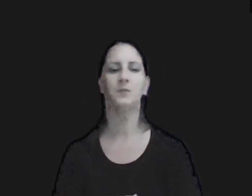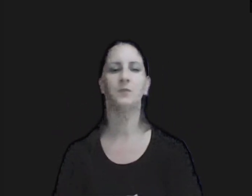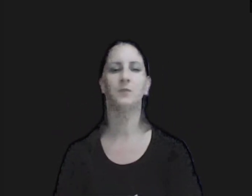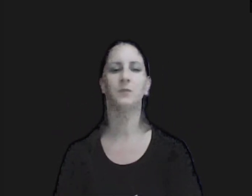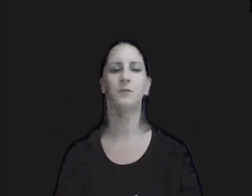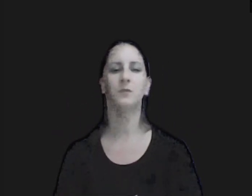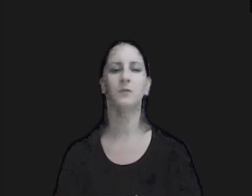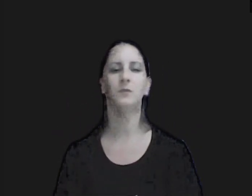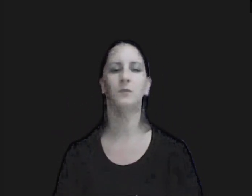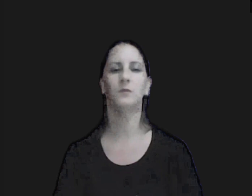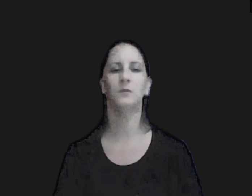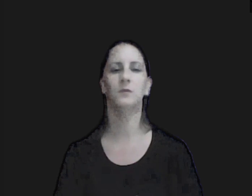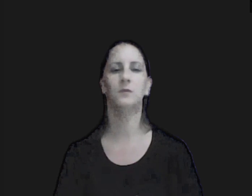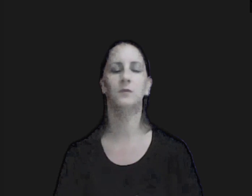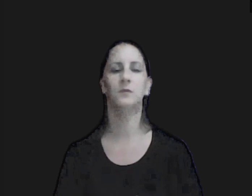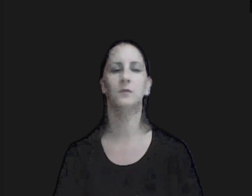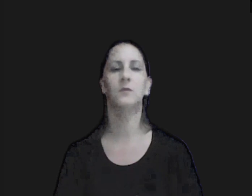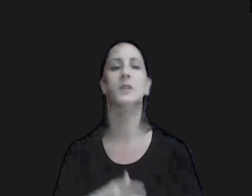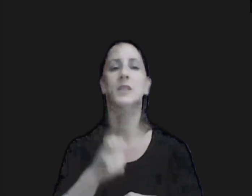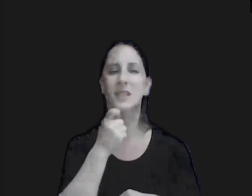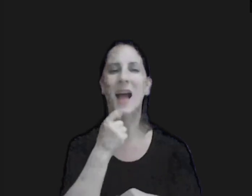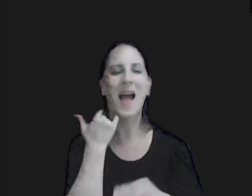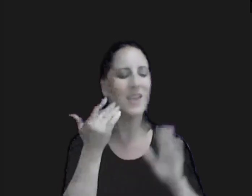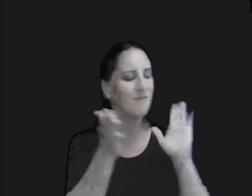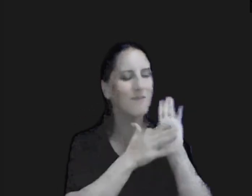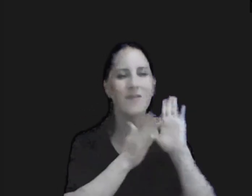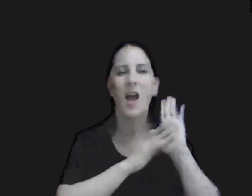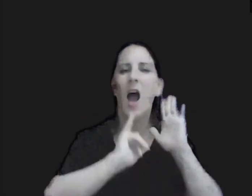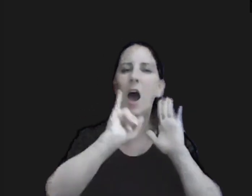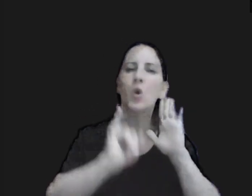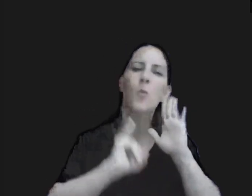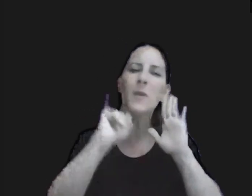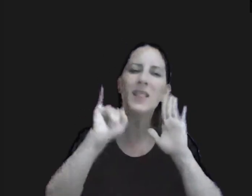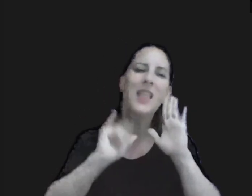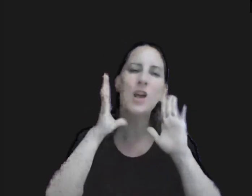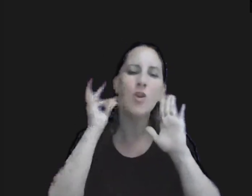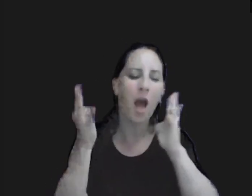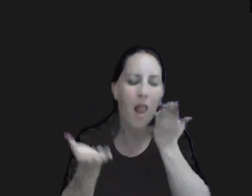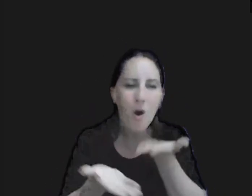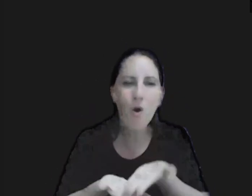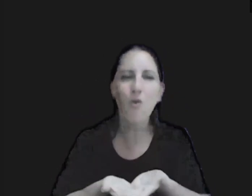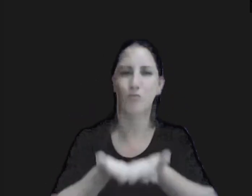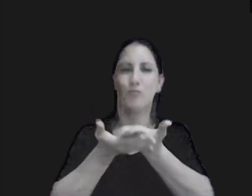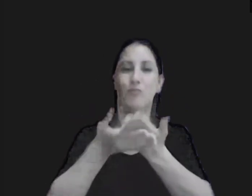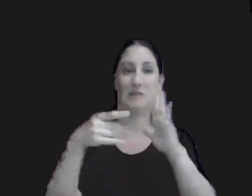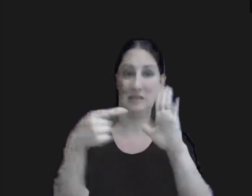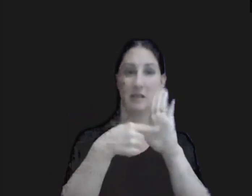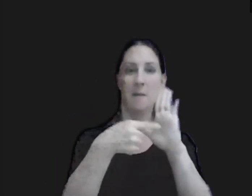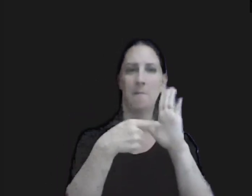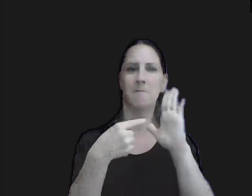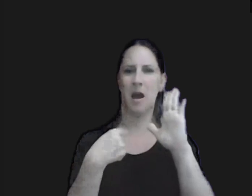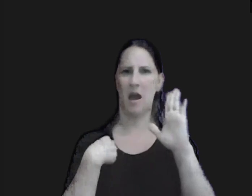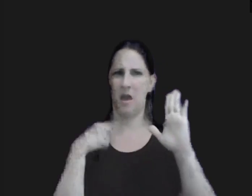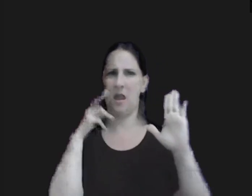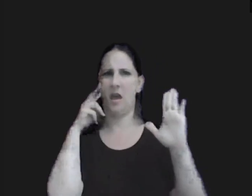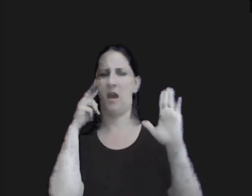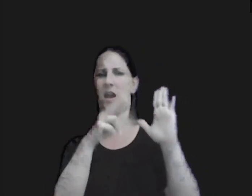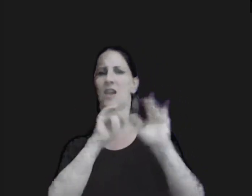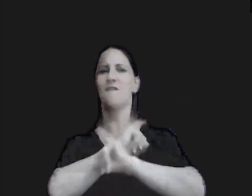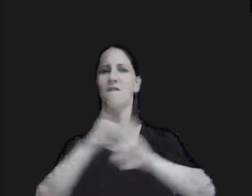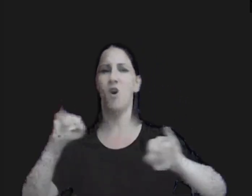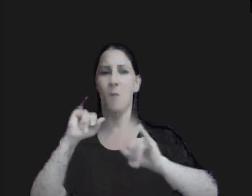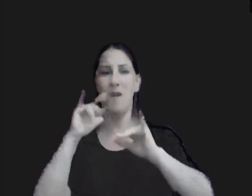si hay sustento argumentación al respecto para poder defender en nuestro informe de